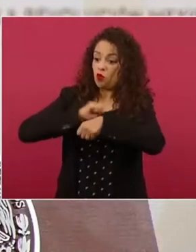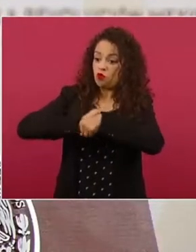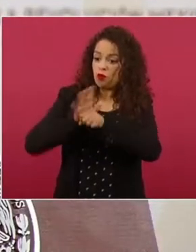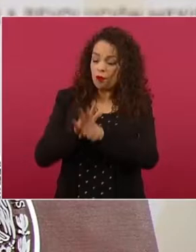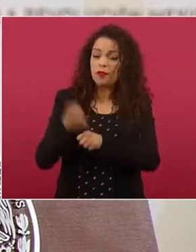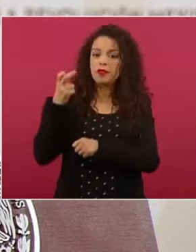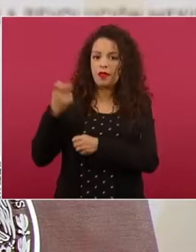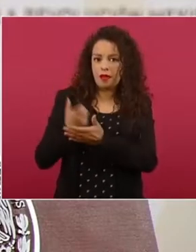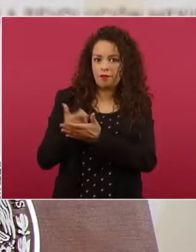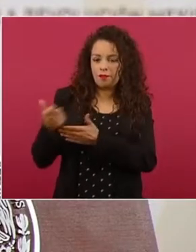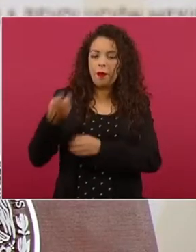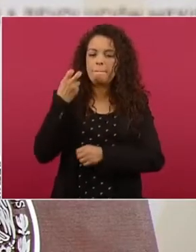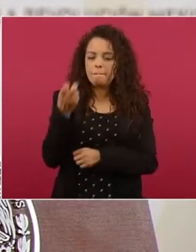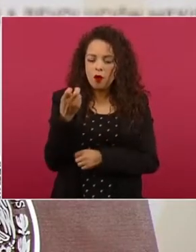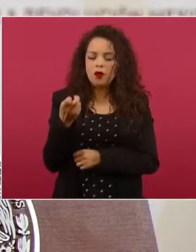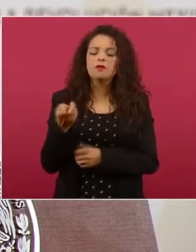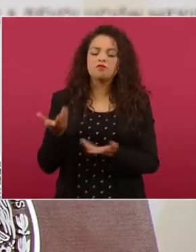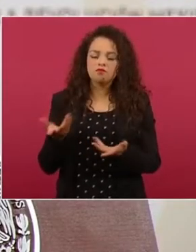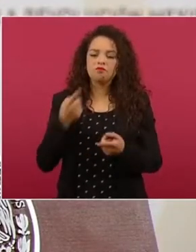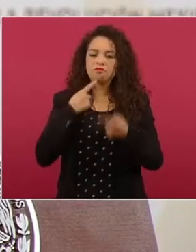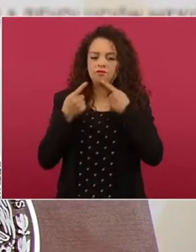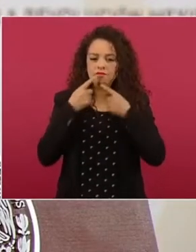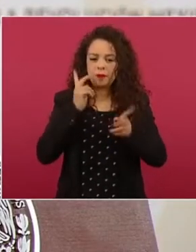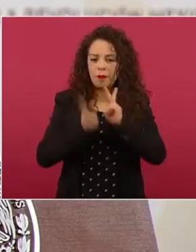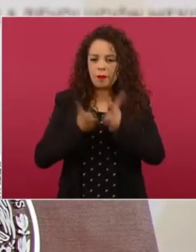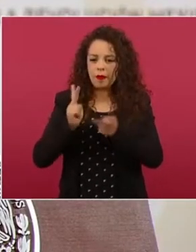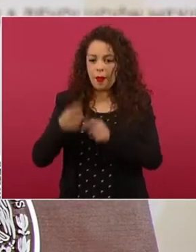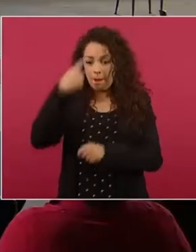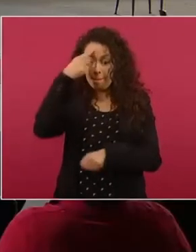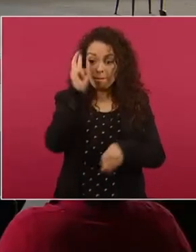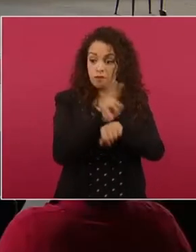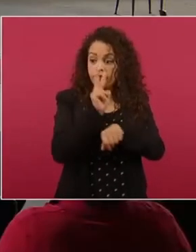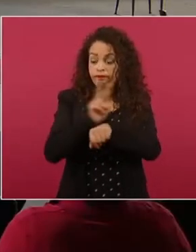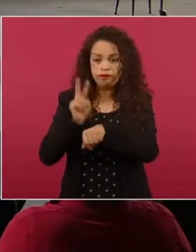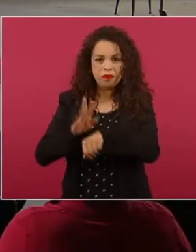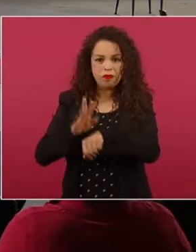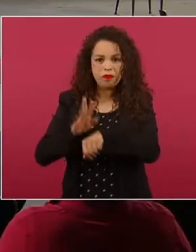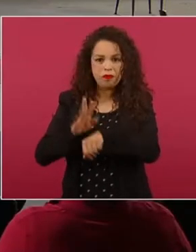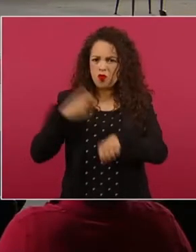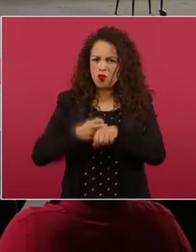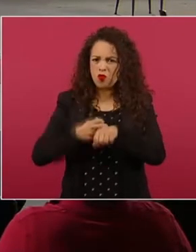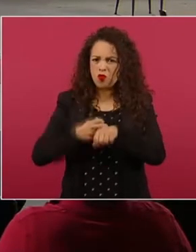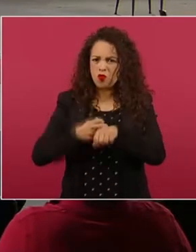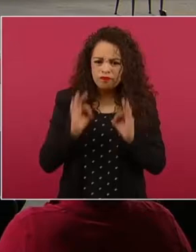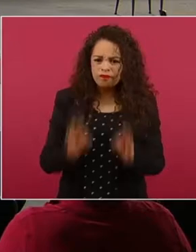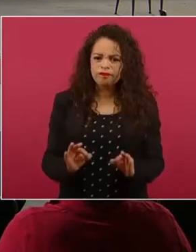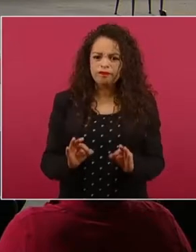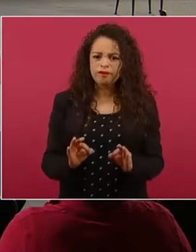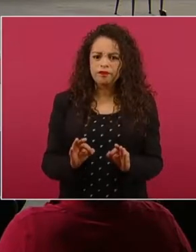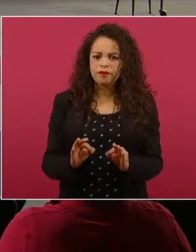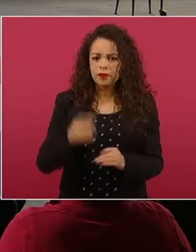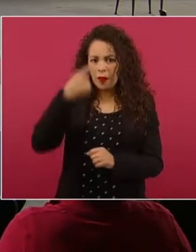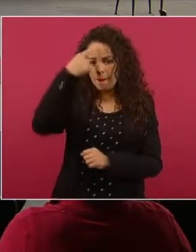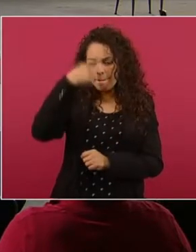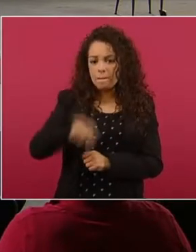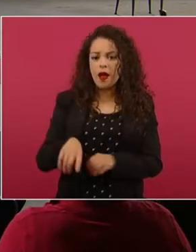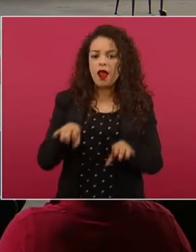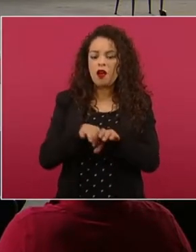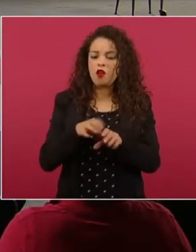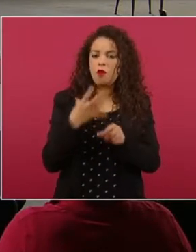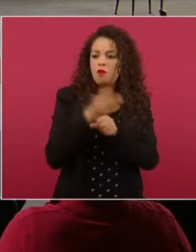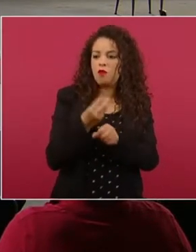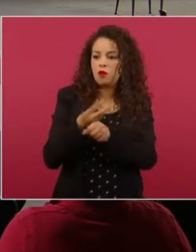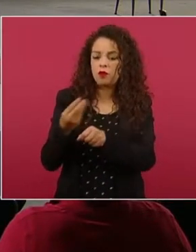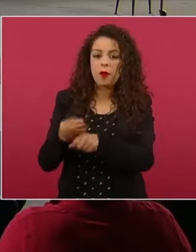proceso de conciliación y supervisión estricto que considera la recuperación y o ajustes de pagos